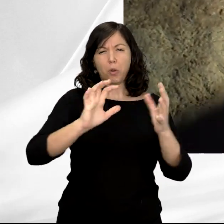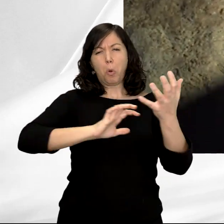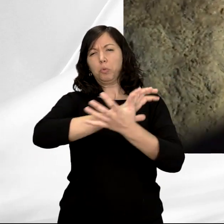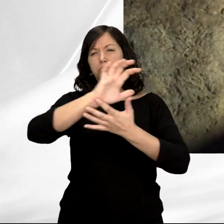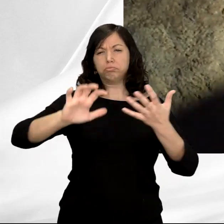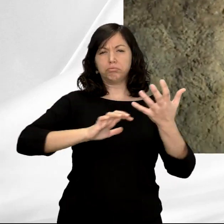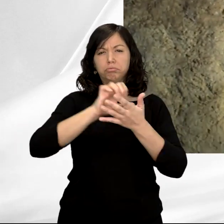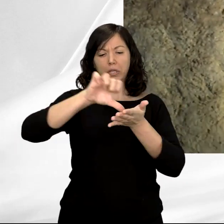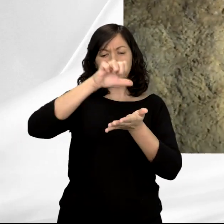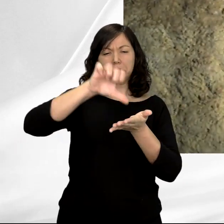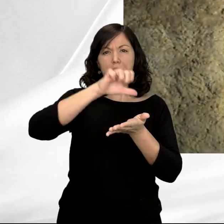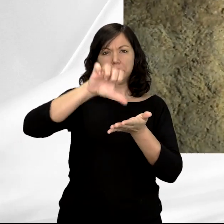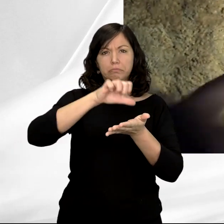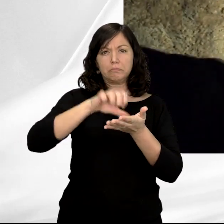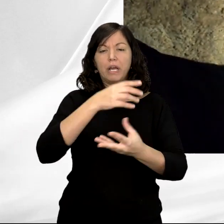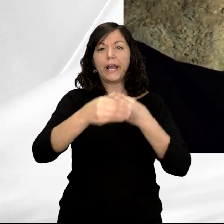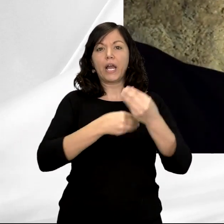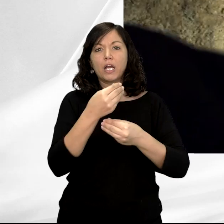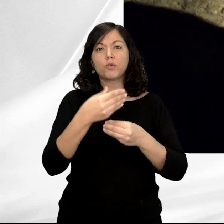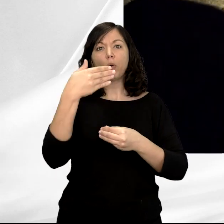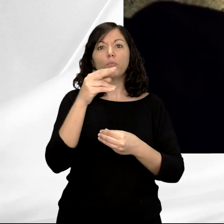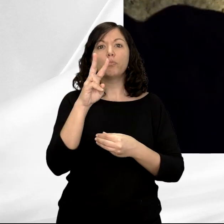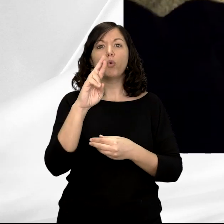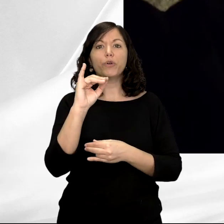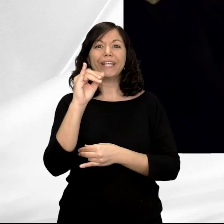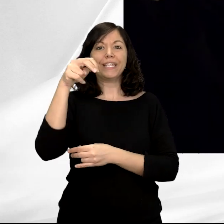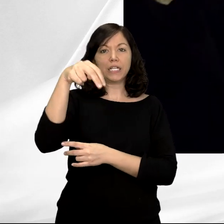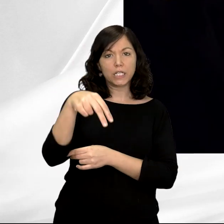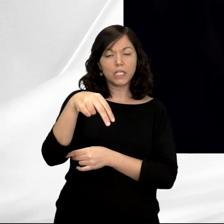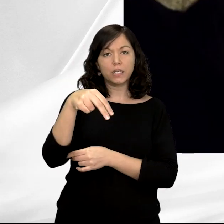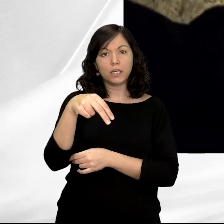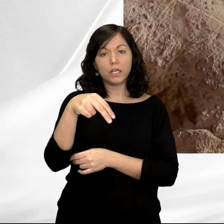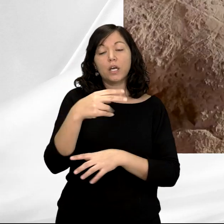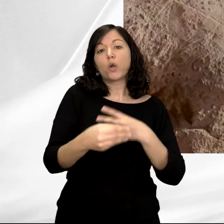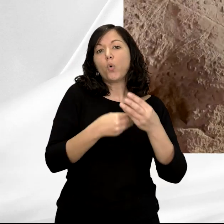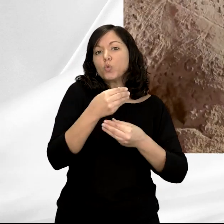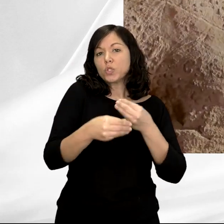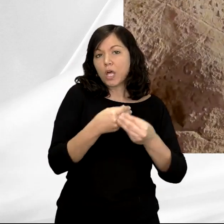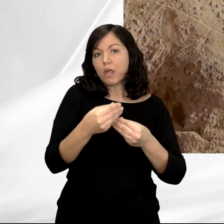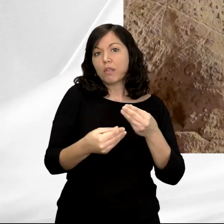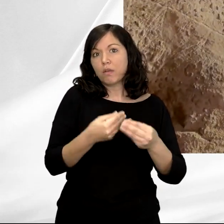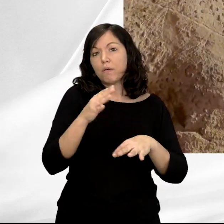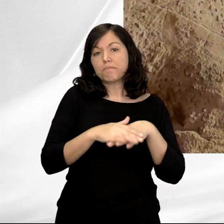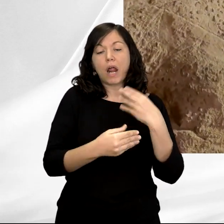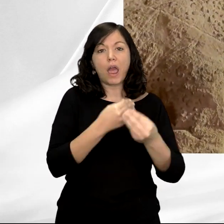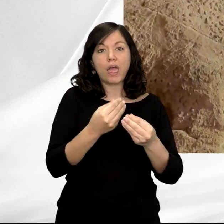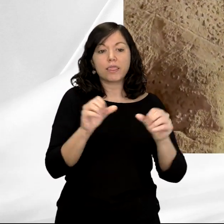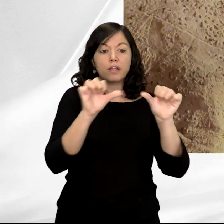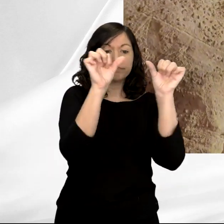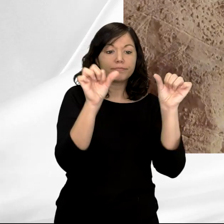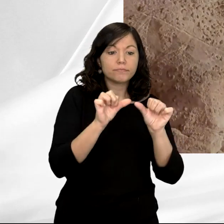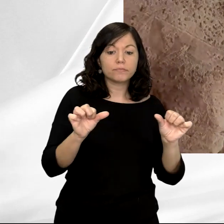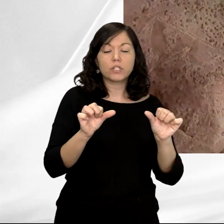grabados, probablemente realizados con un buril, útil que se podía haber utilizado o usado para hacer estas figuras.